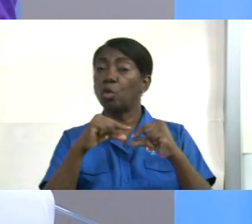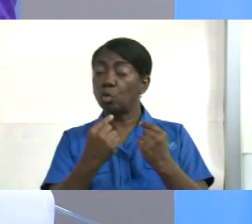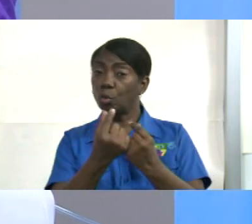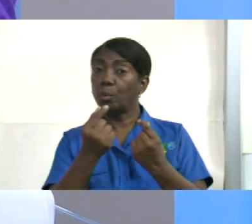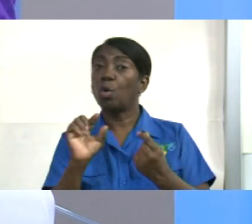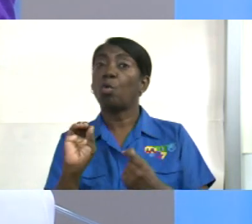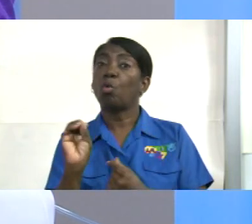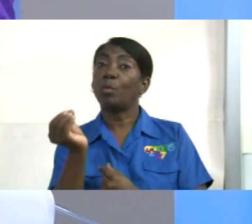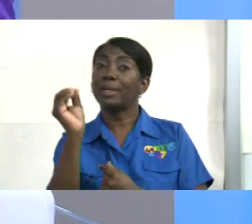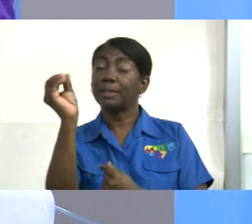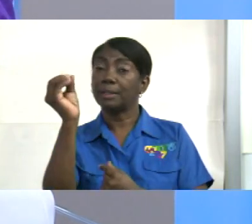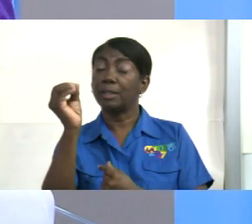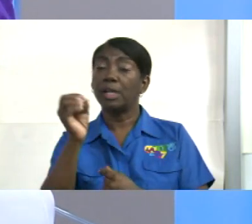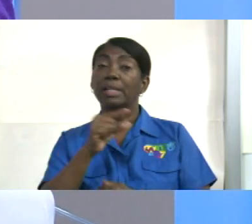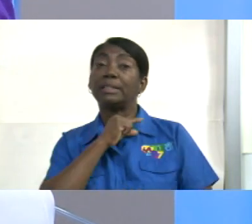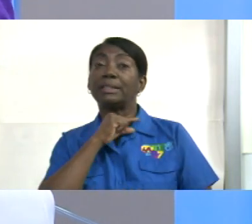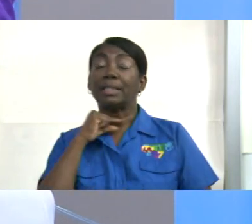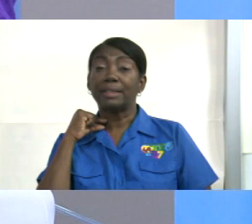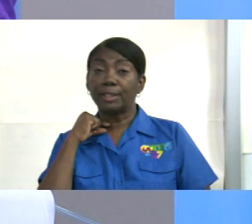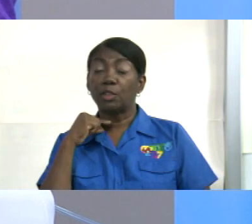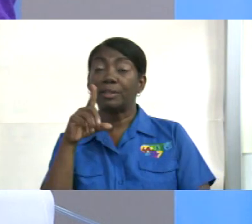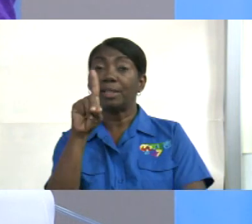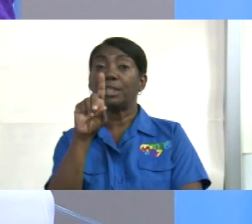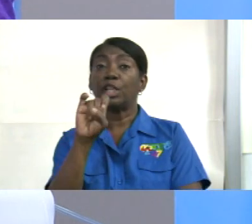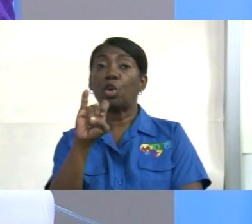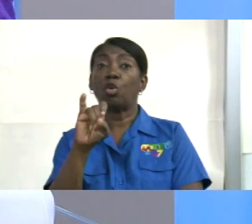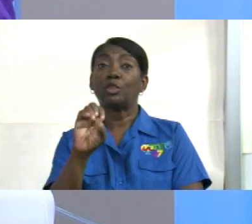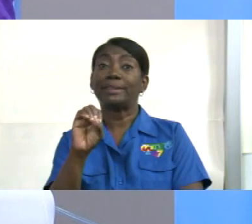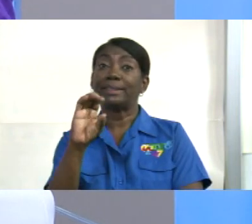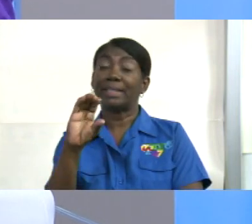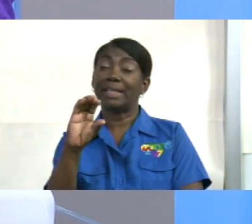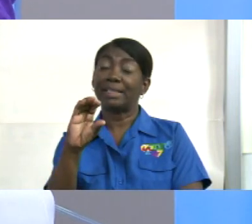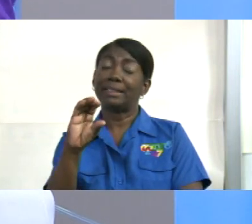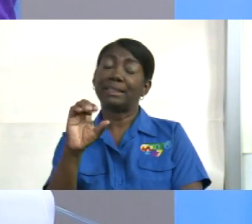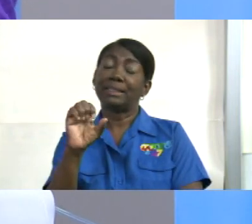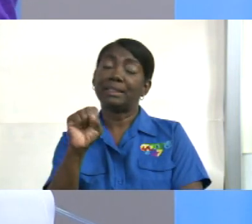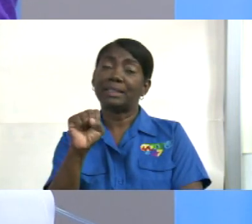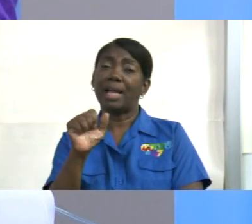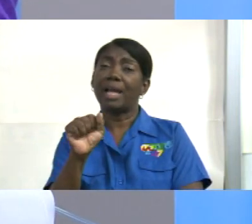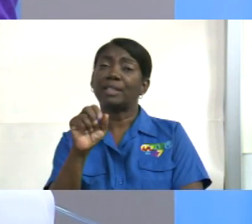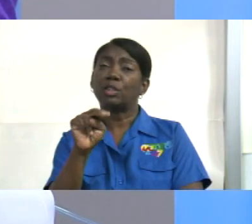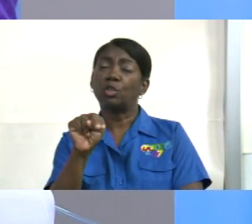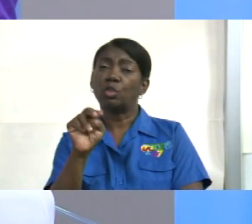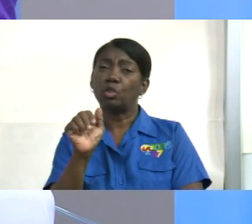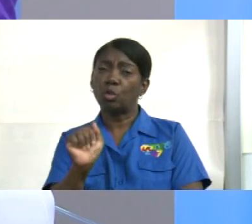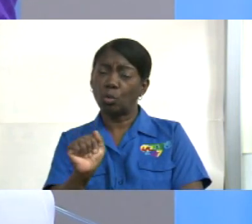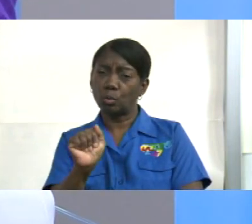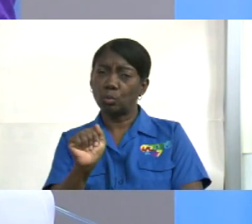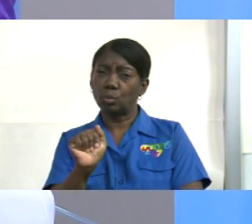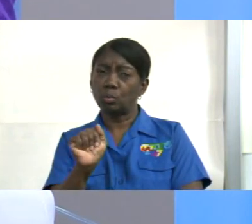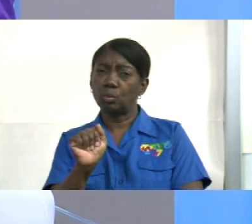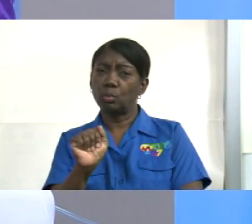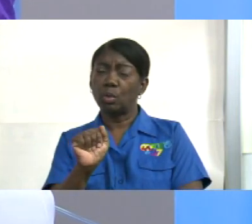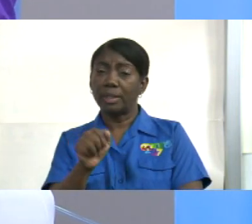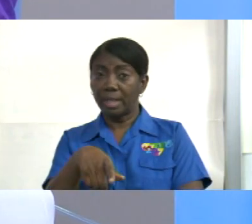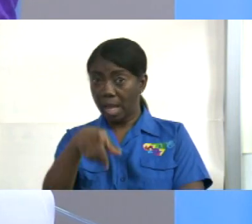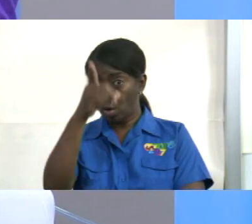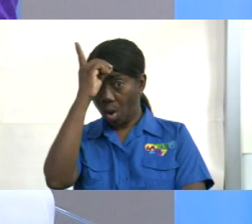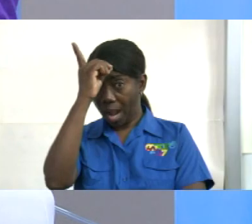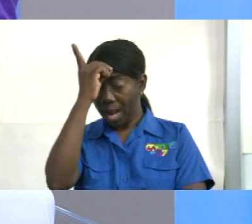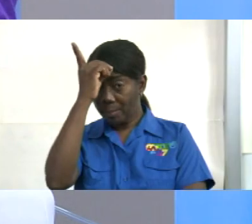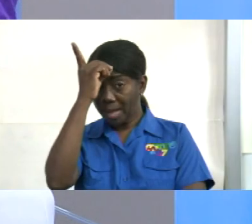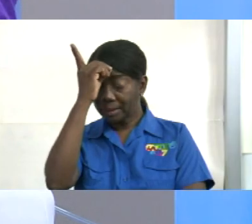pertenece a los sacerdotes diosesanos de Chontano los alemanes